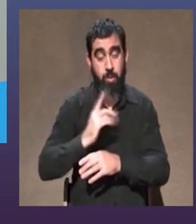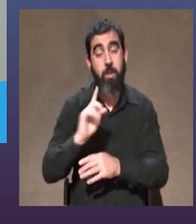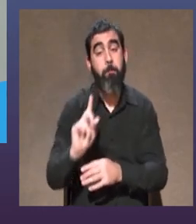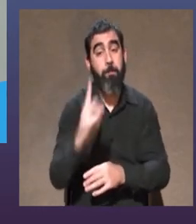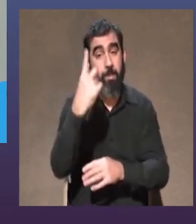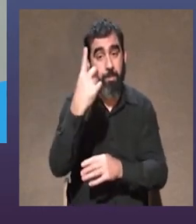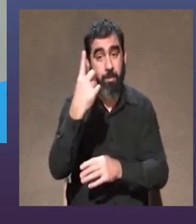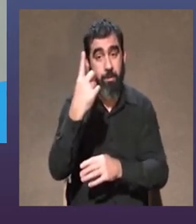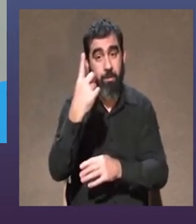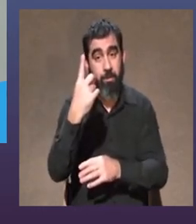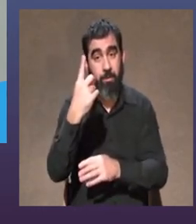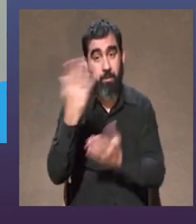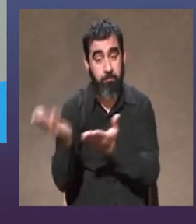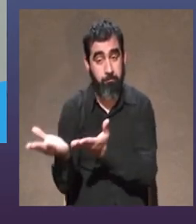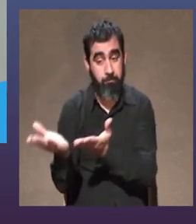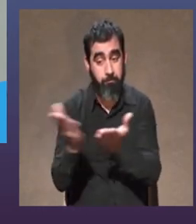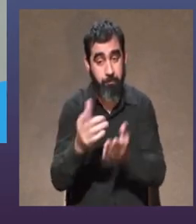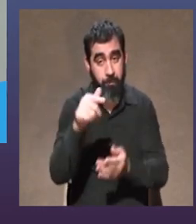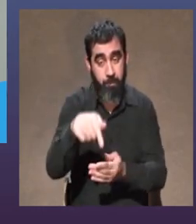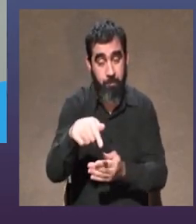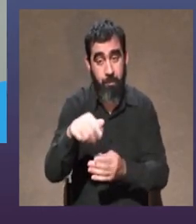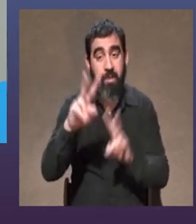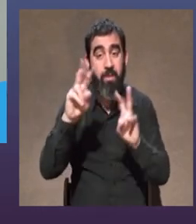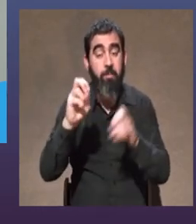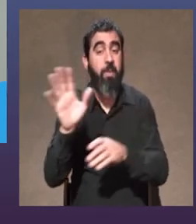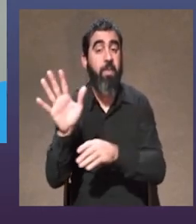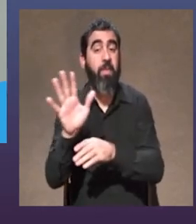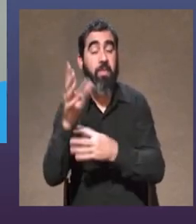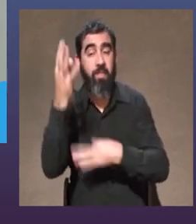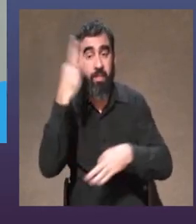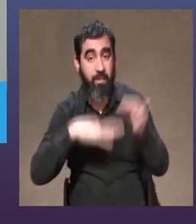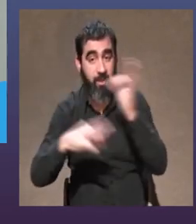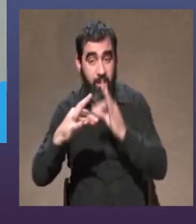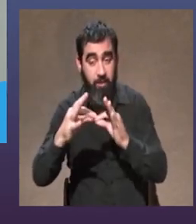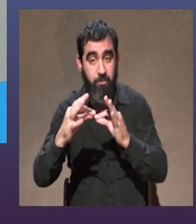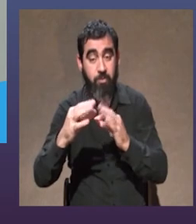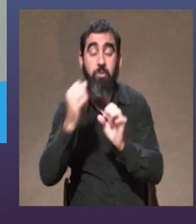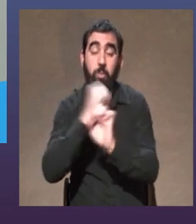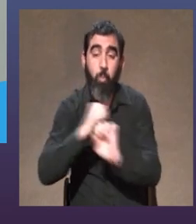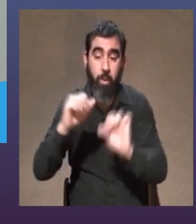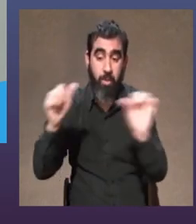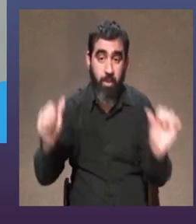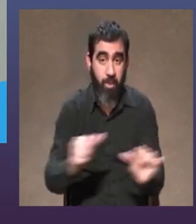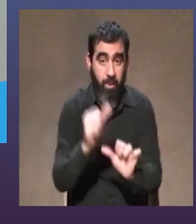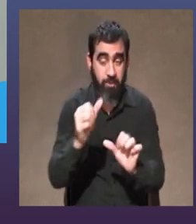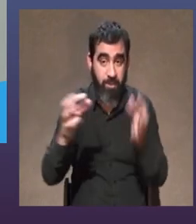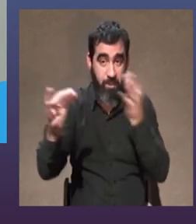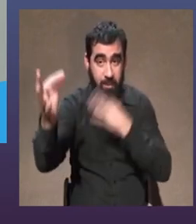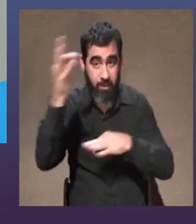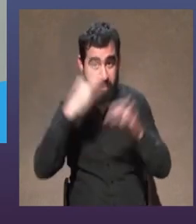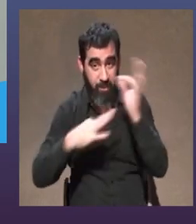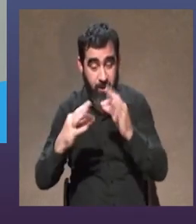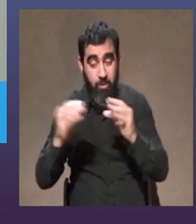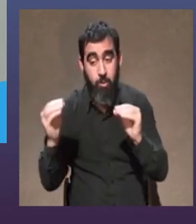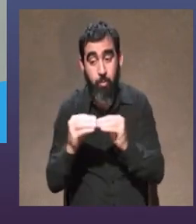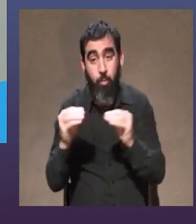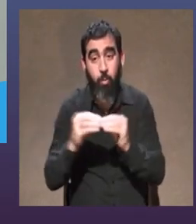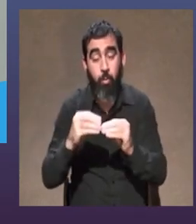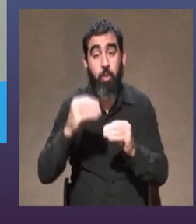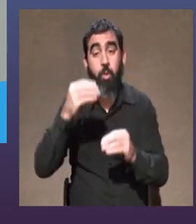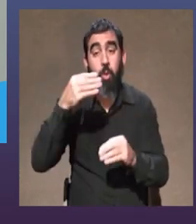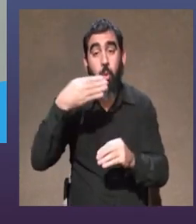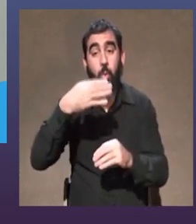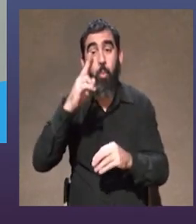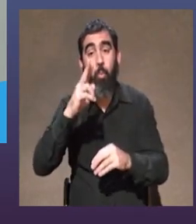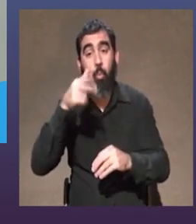que fue la primera que me convidó digamos a esto del teatro a poder hacer esto con su compañero